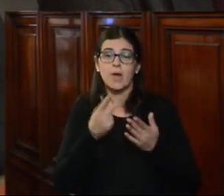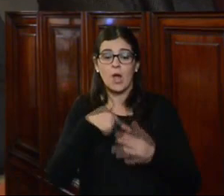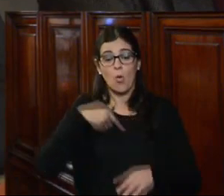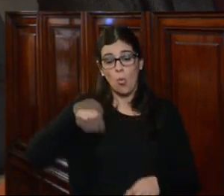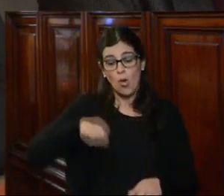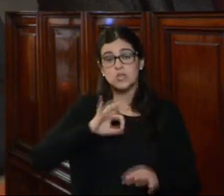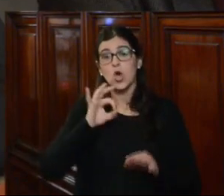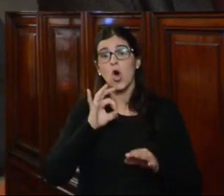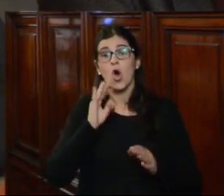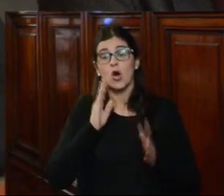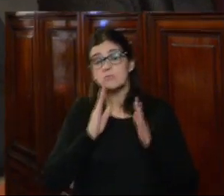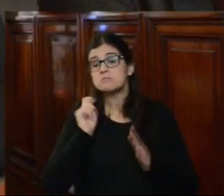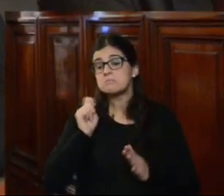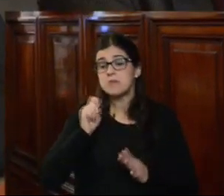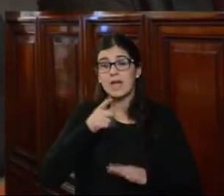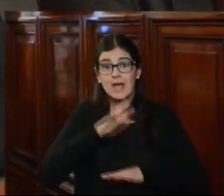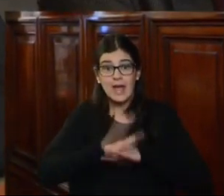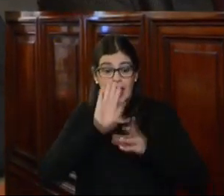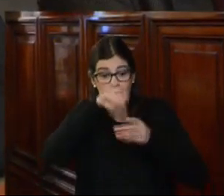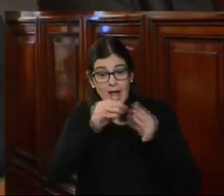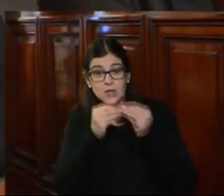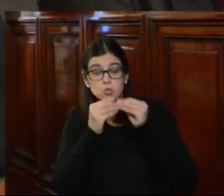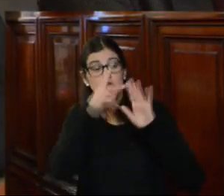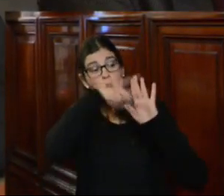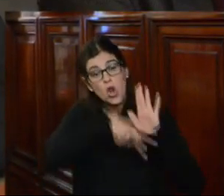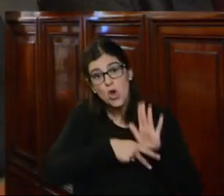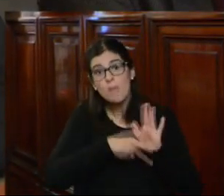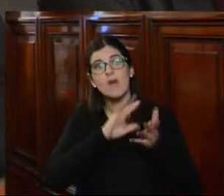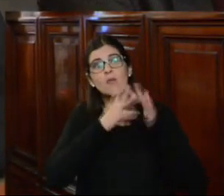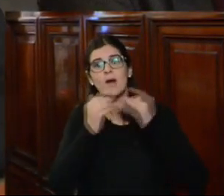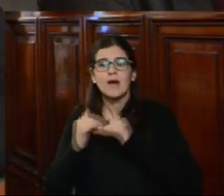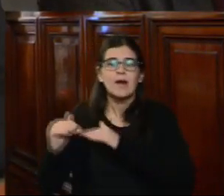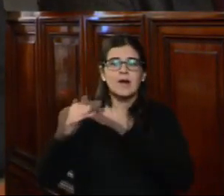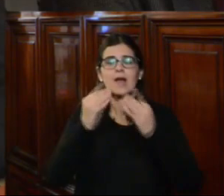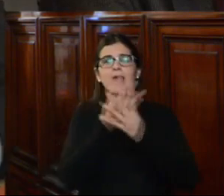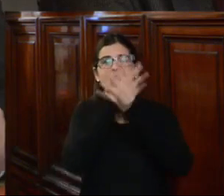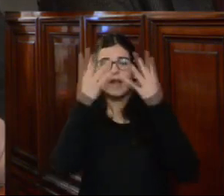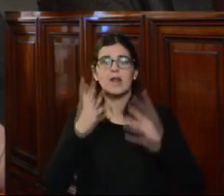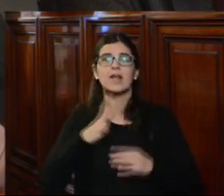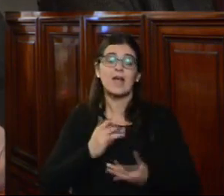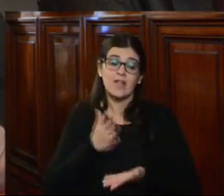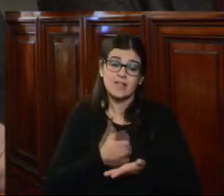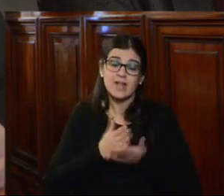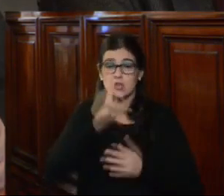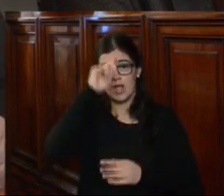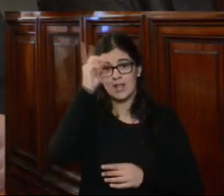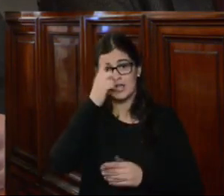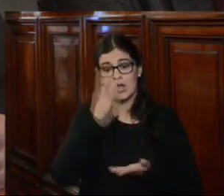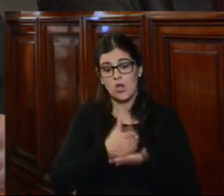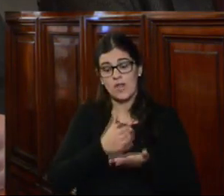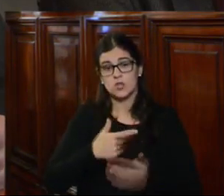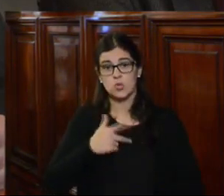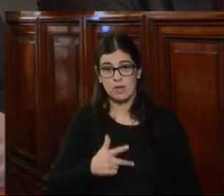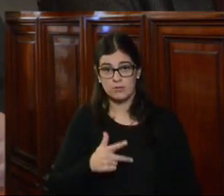juez o magistrado interviniente de las normas, los estándares y los principios generales del derecho internacional de los derechos